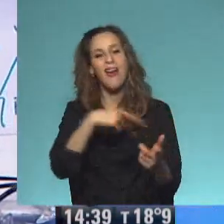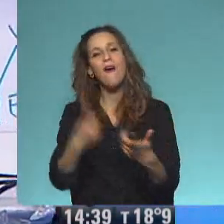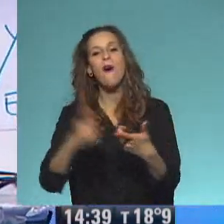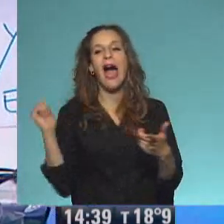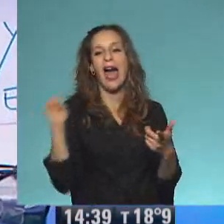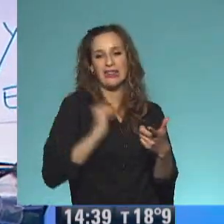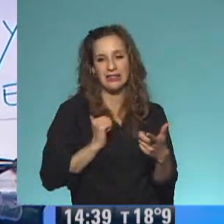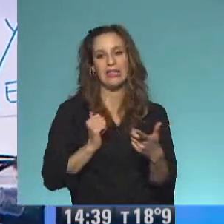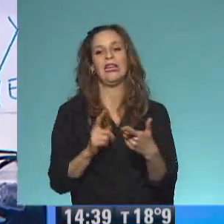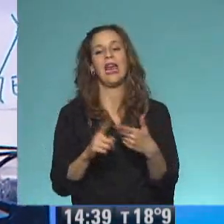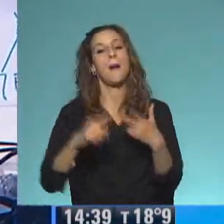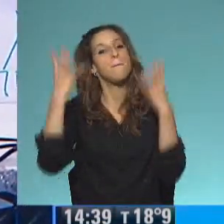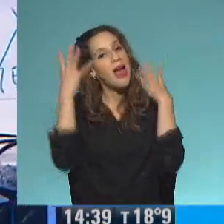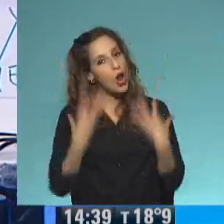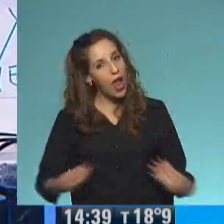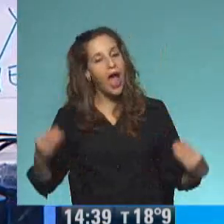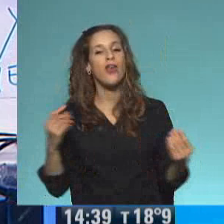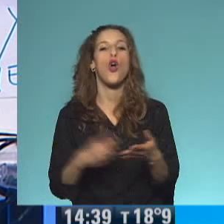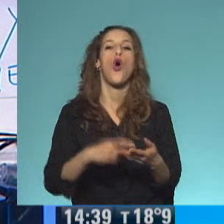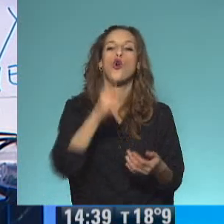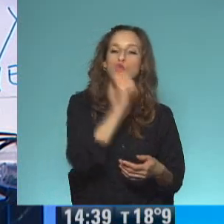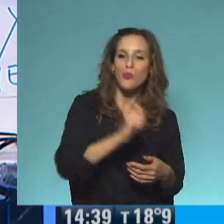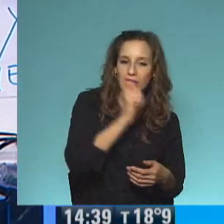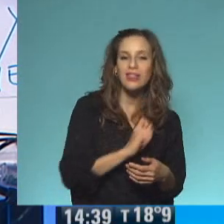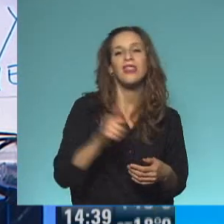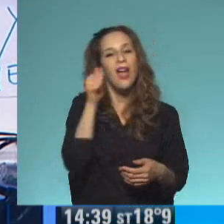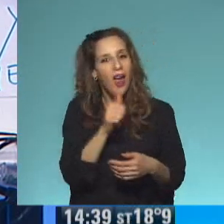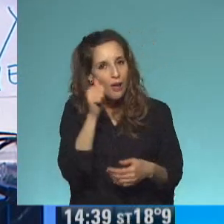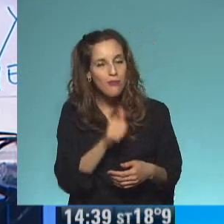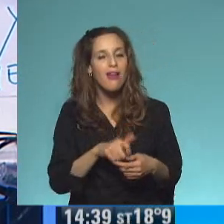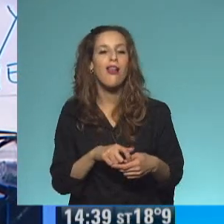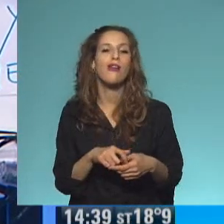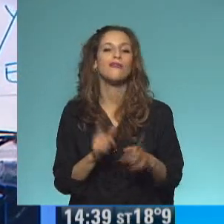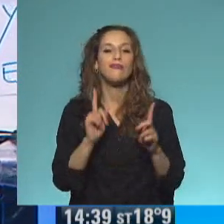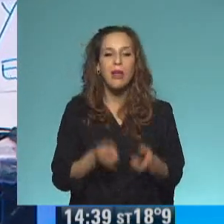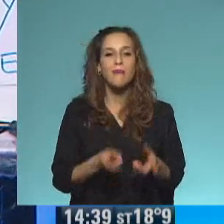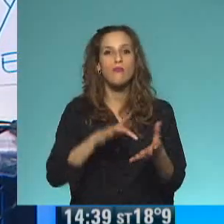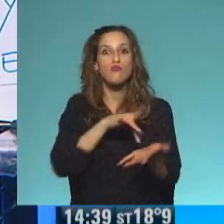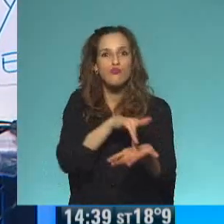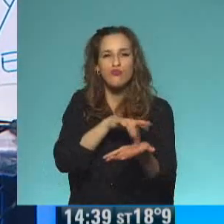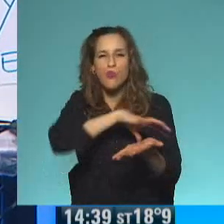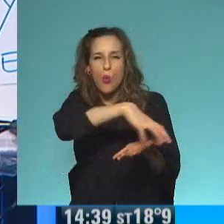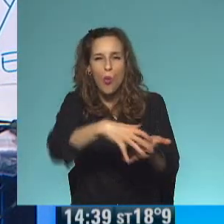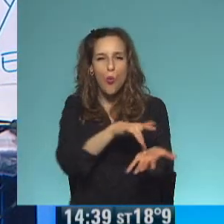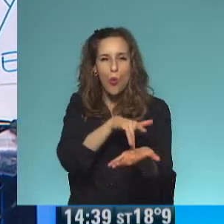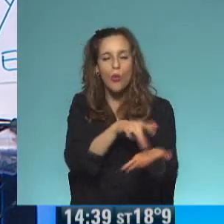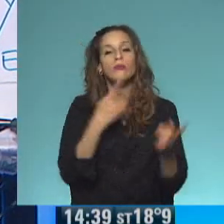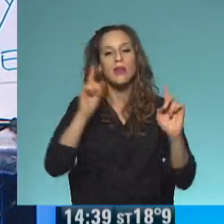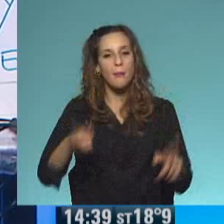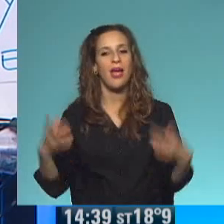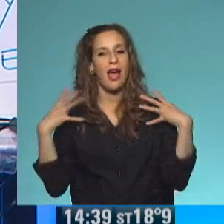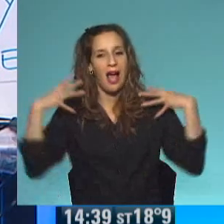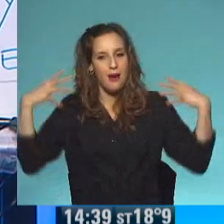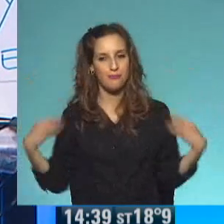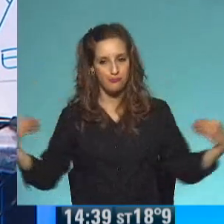Y, ¿dónde está el mío? chupetines y caramelos, que eran los hechizos. Anotamos. Hechizos y... Capa. Ahí está.